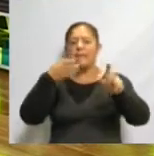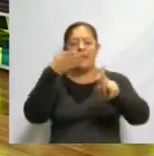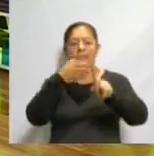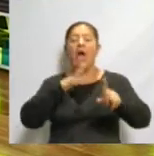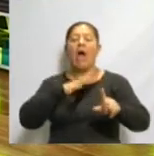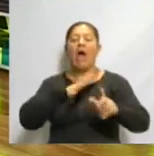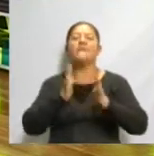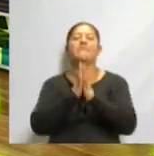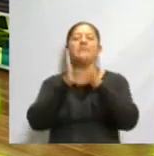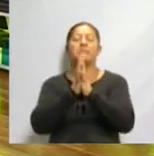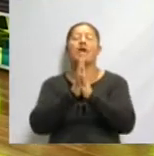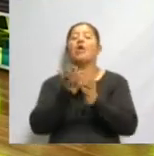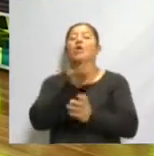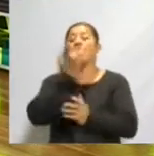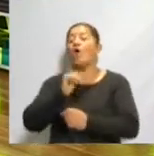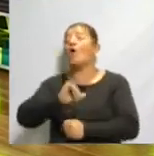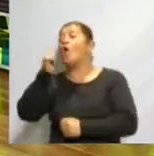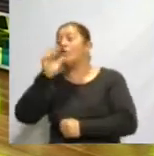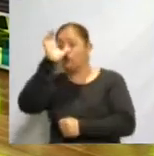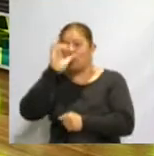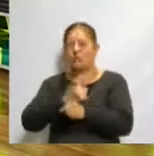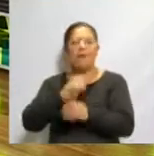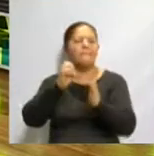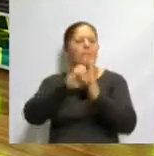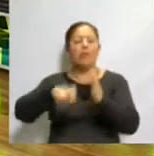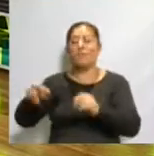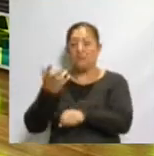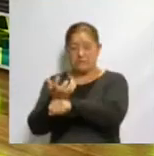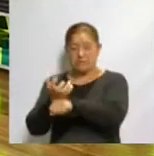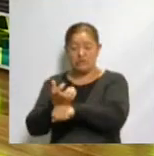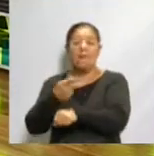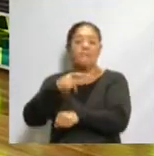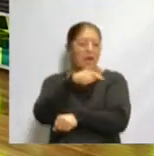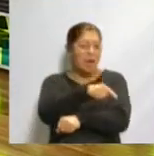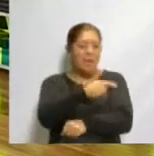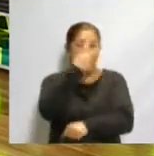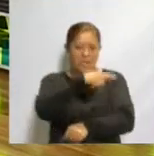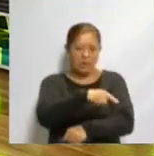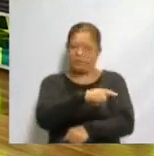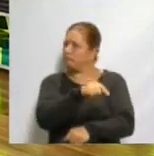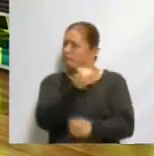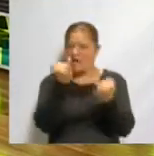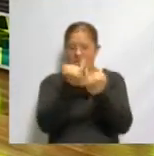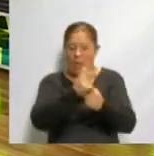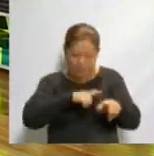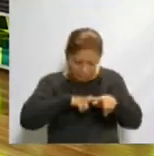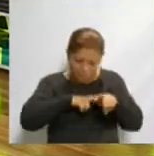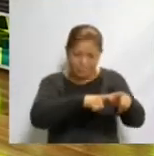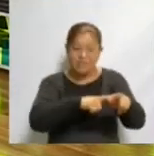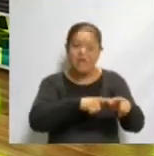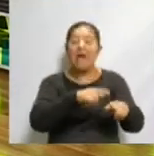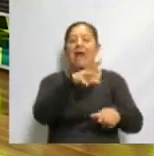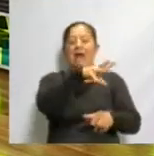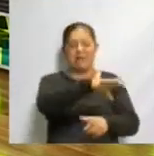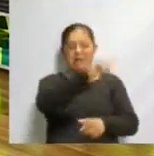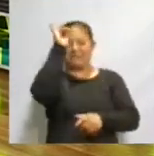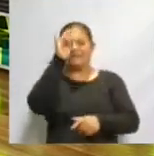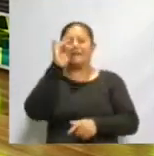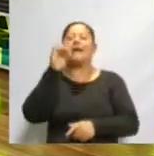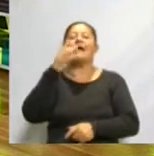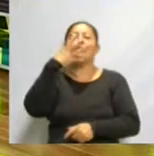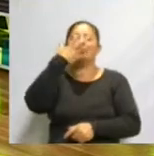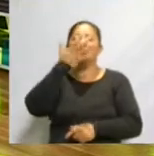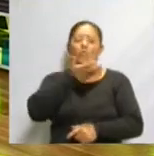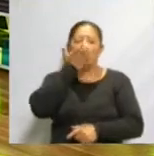tradiciones de otras culturas como hoy Halloween sin dejar de lado las nuestras. Nuestra hermosa tradición, Día de Muertos.